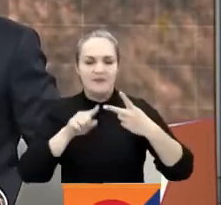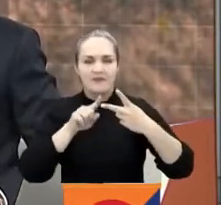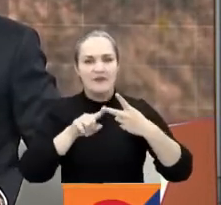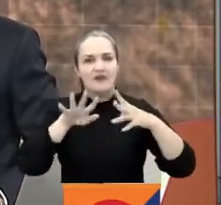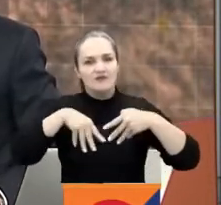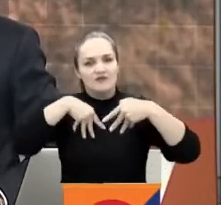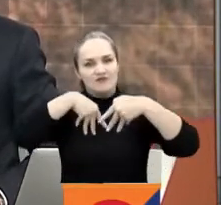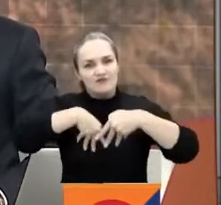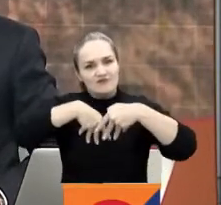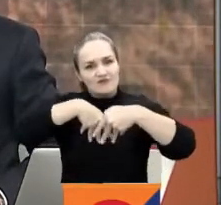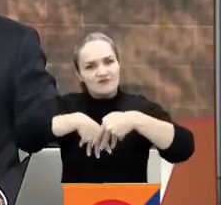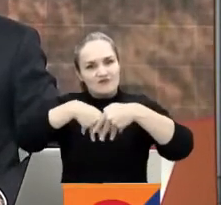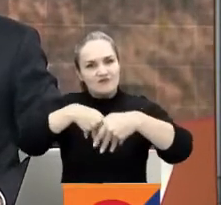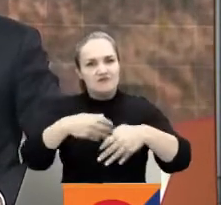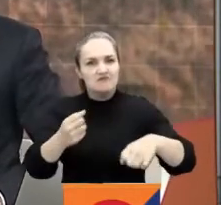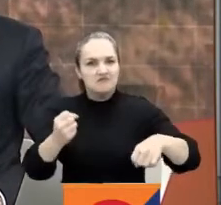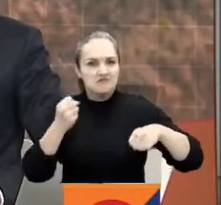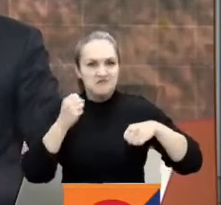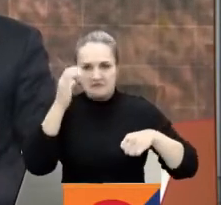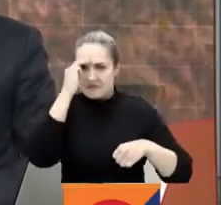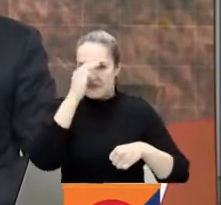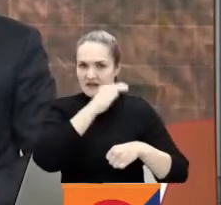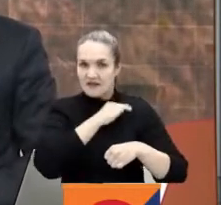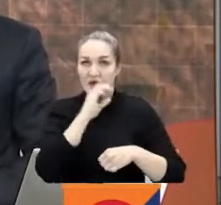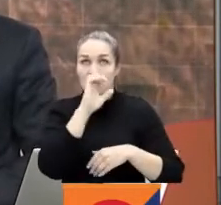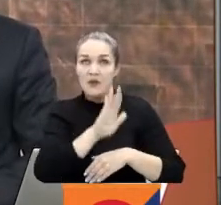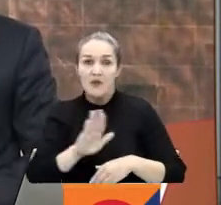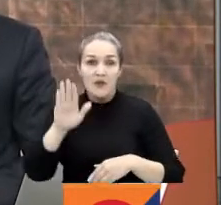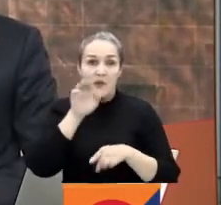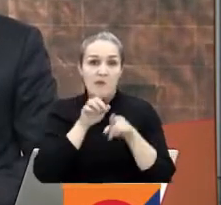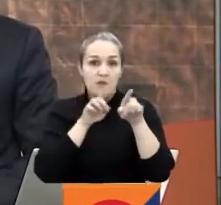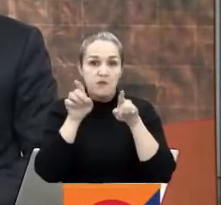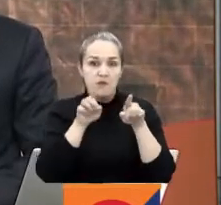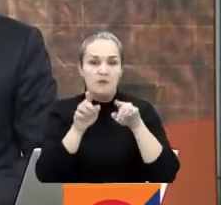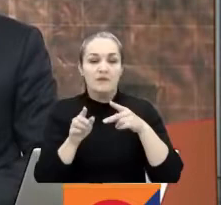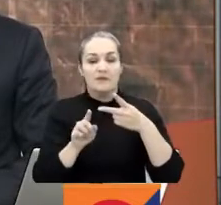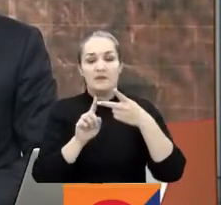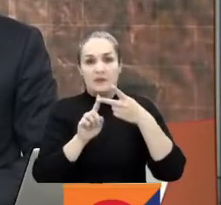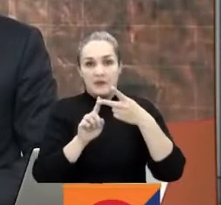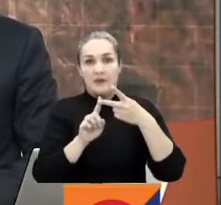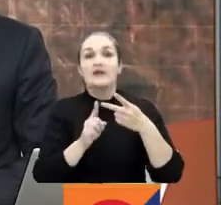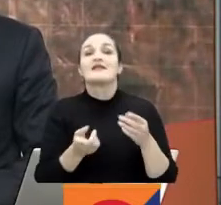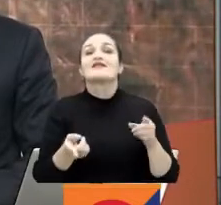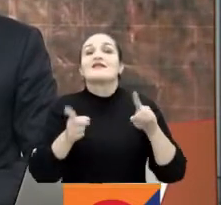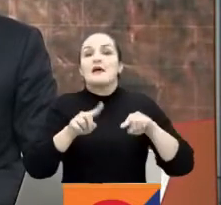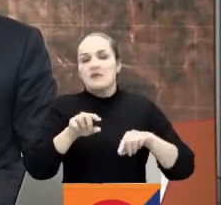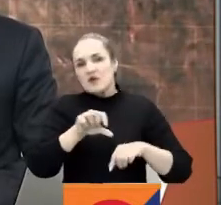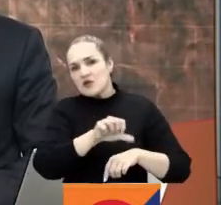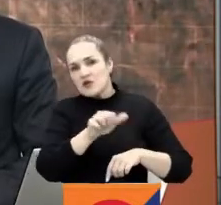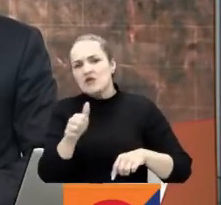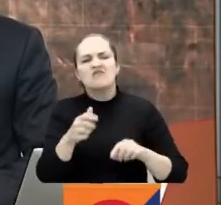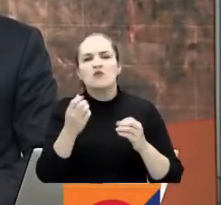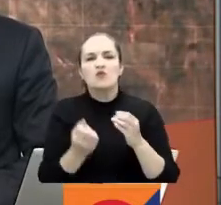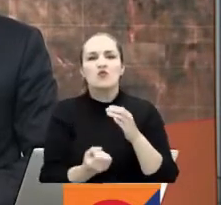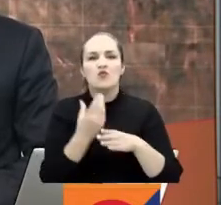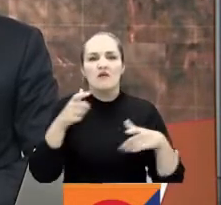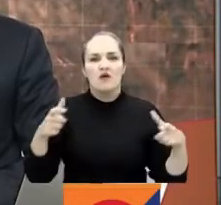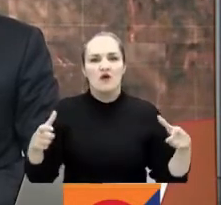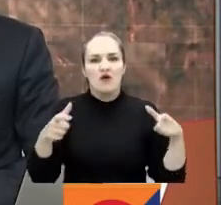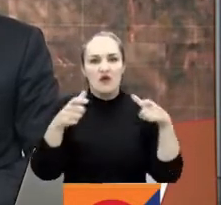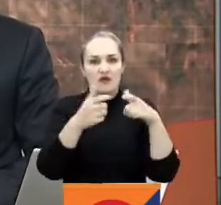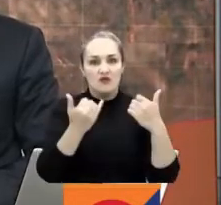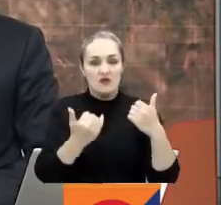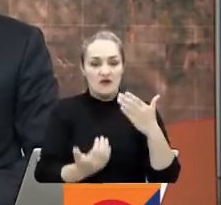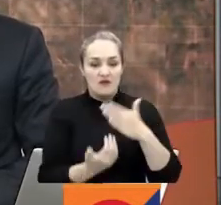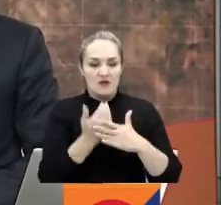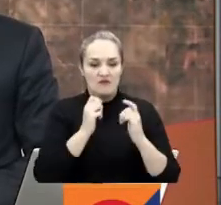país. José Fernando, y es que también tenemos la instalación del nuevo Congreso, el que fue elegido el 13 de marzo de este año y que